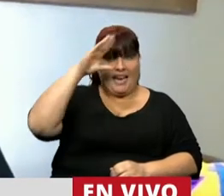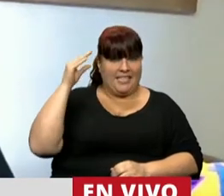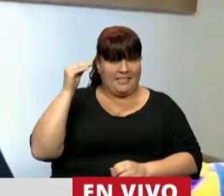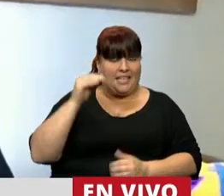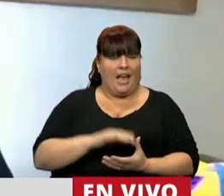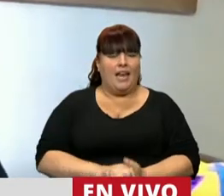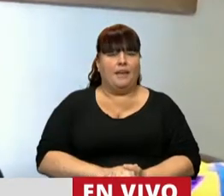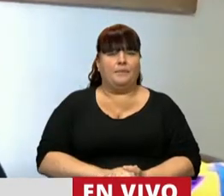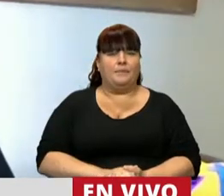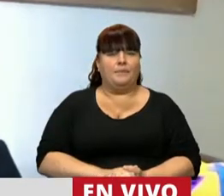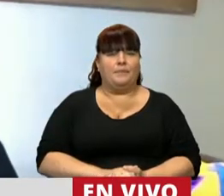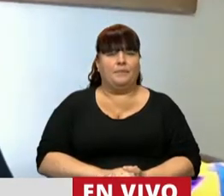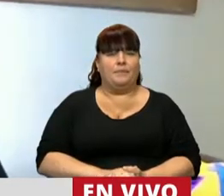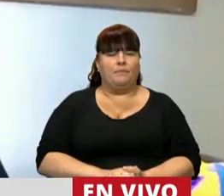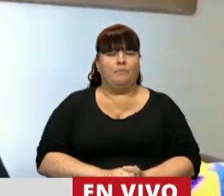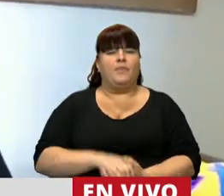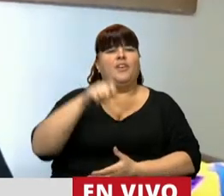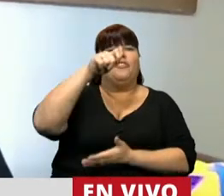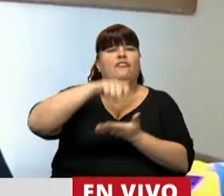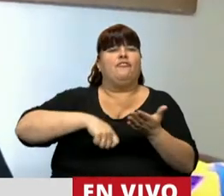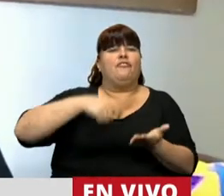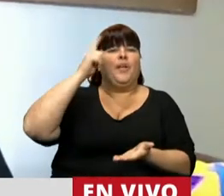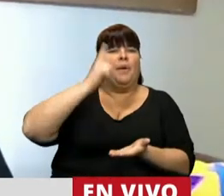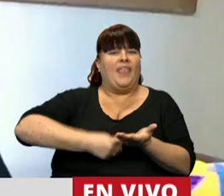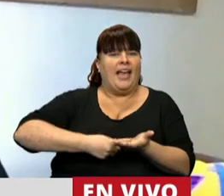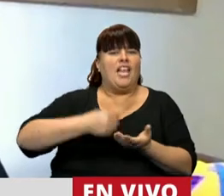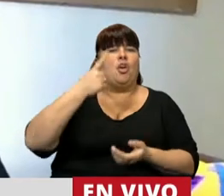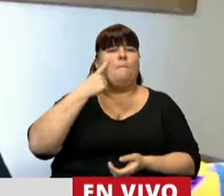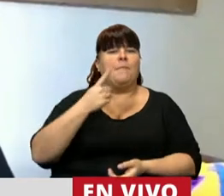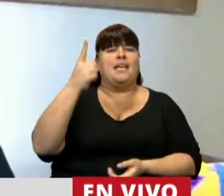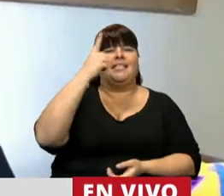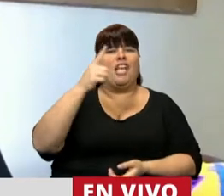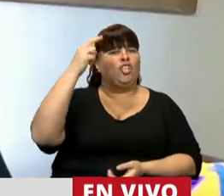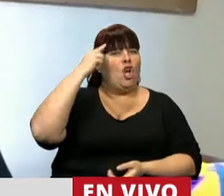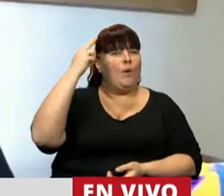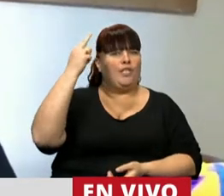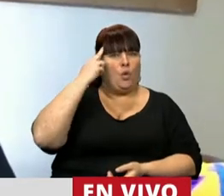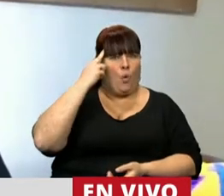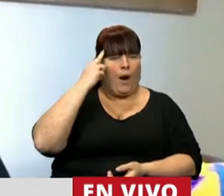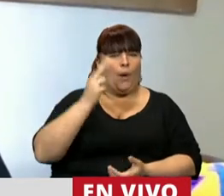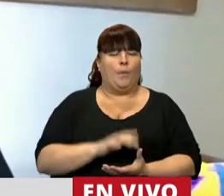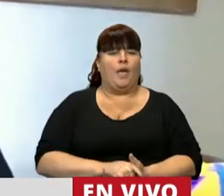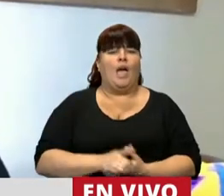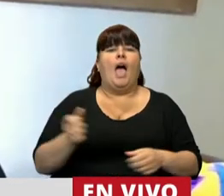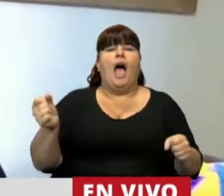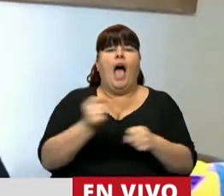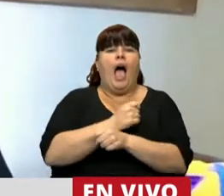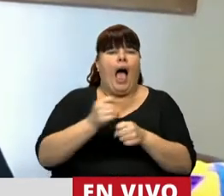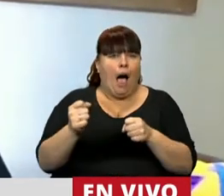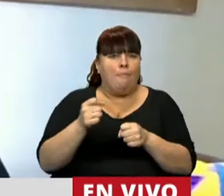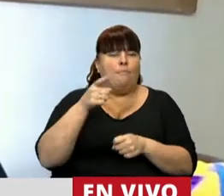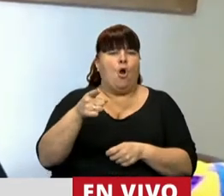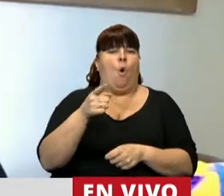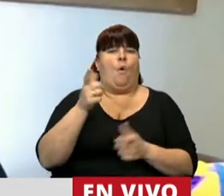Fernández firmó el decreto 1199 aprobando la